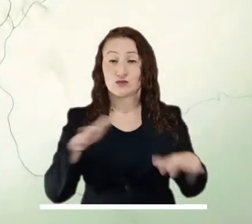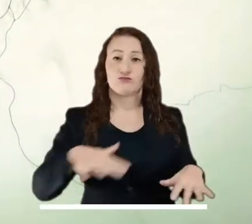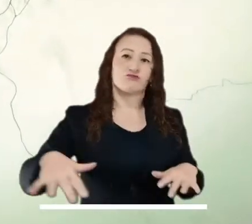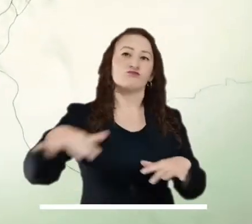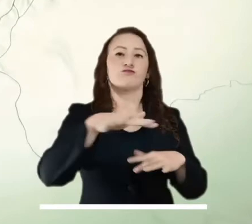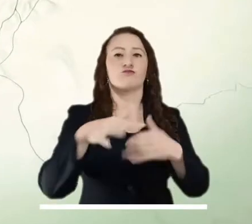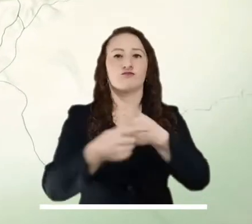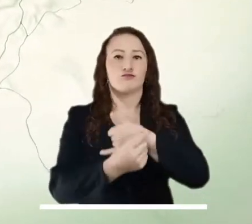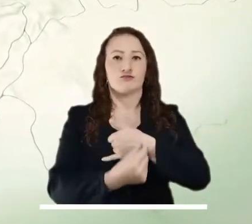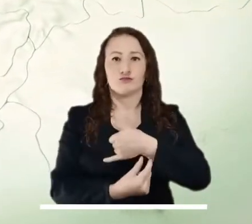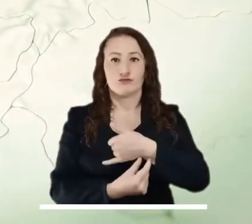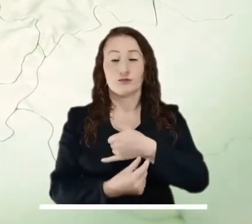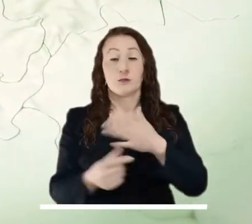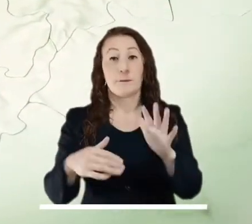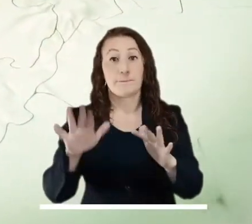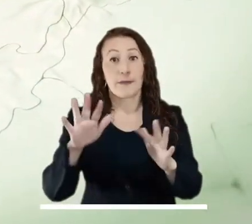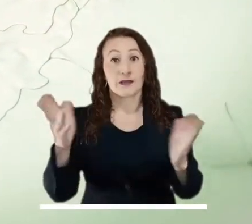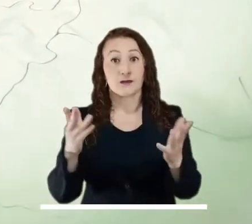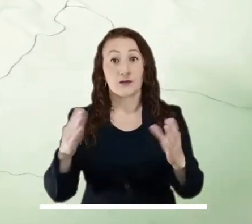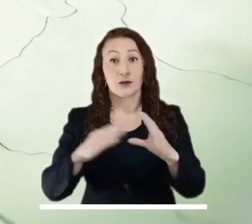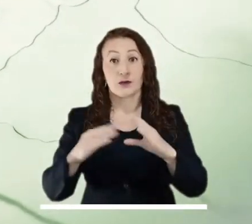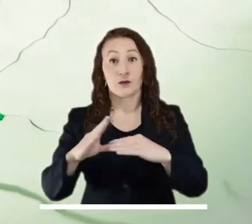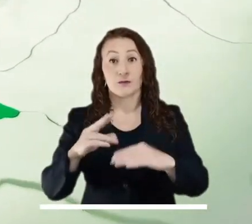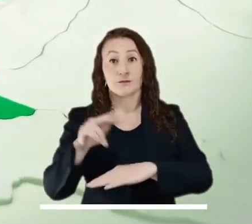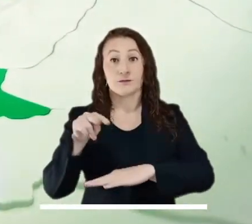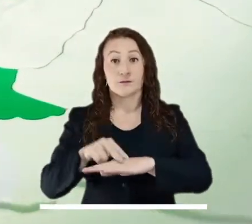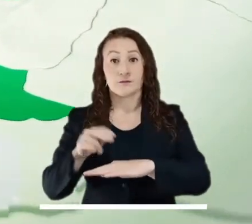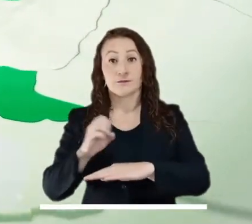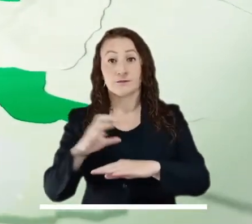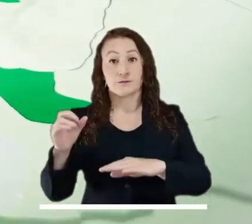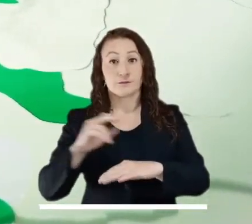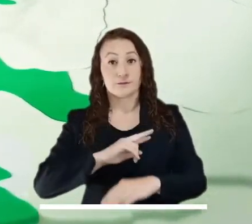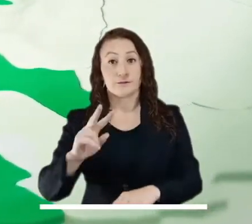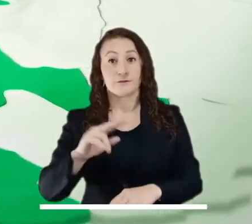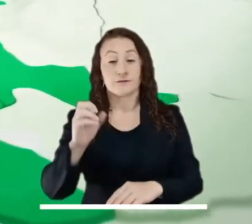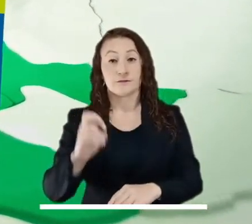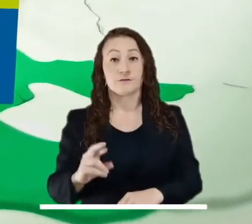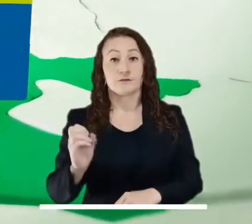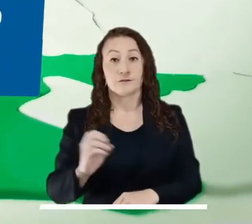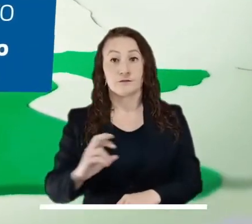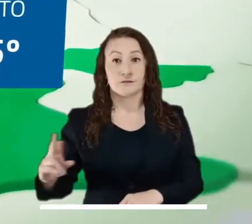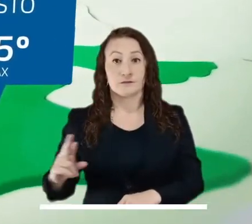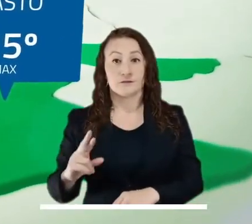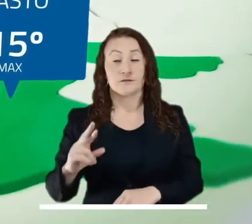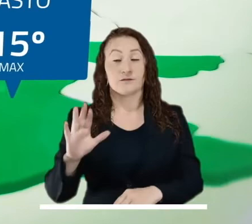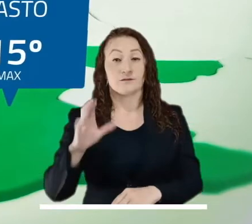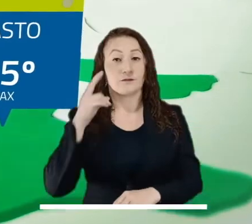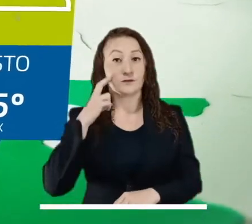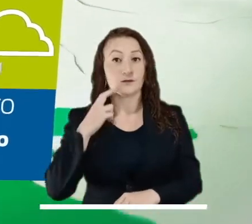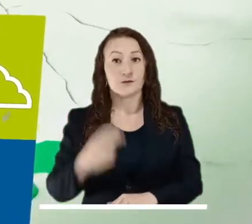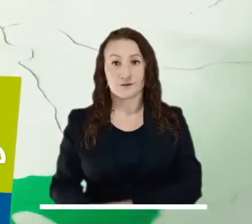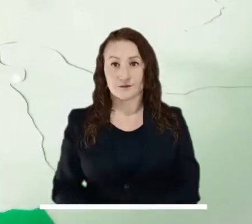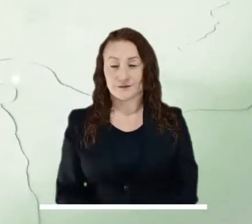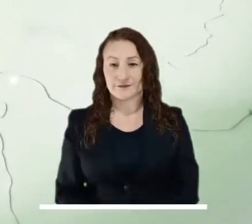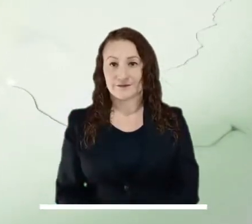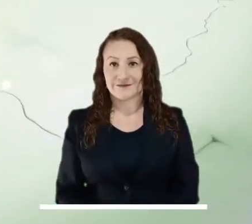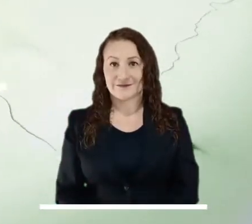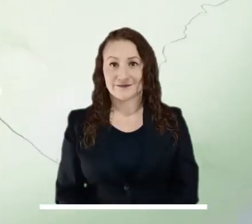lluviosas se esperan en amplios sectores del Pacífico, especialmente en Cauca, Nariño, Occidente de Valle y Suroriente de Chocó.